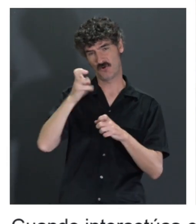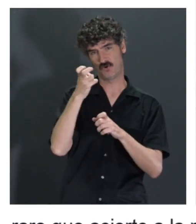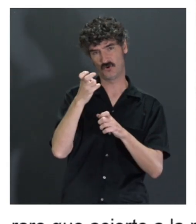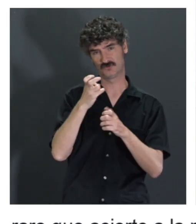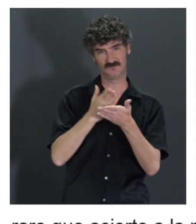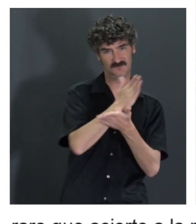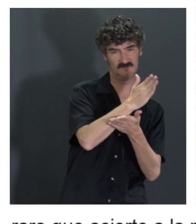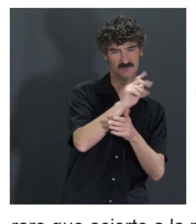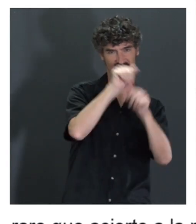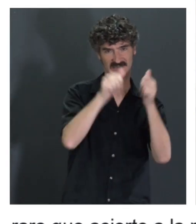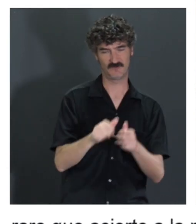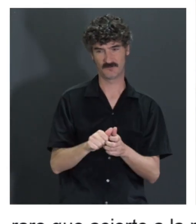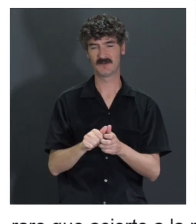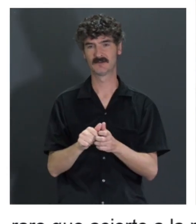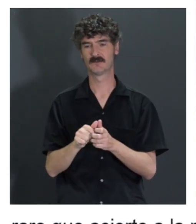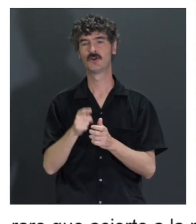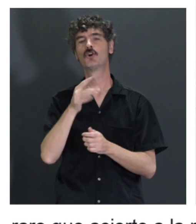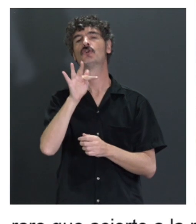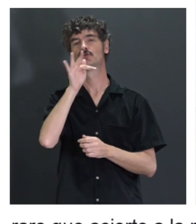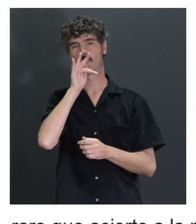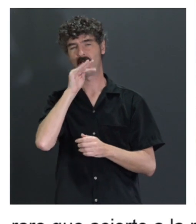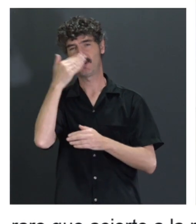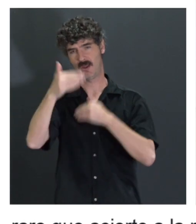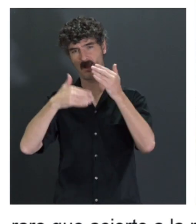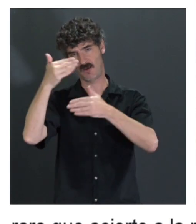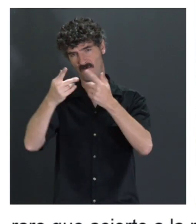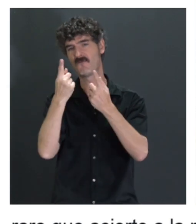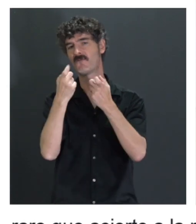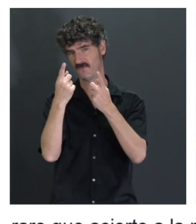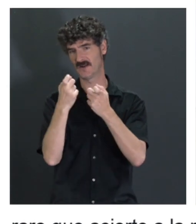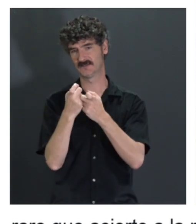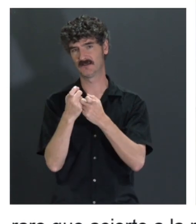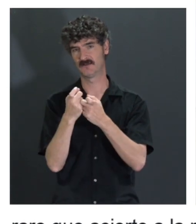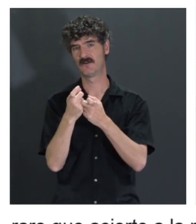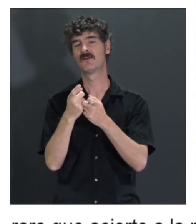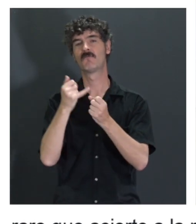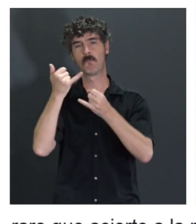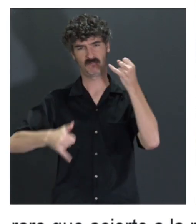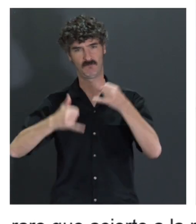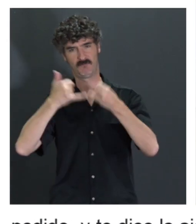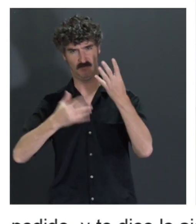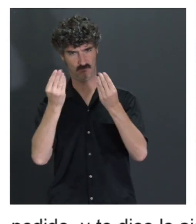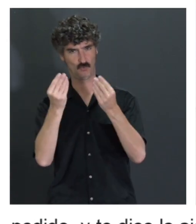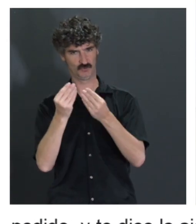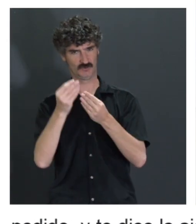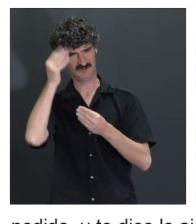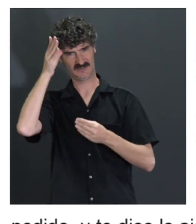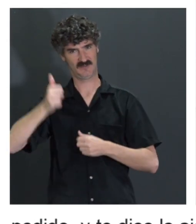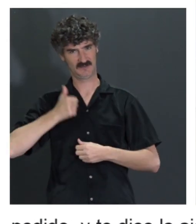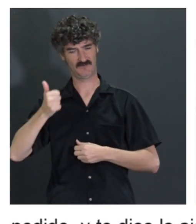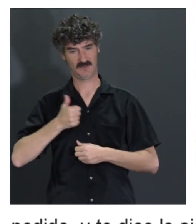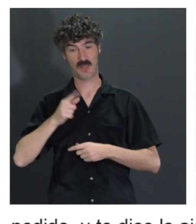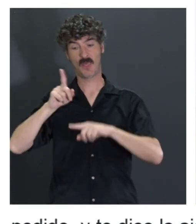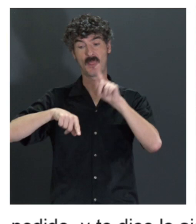es verdad, todavía hay mucho camino por recorrer y mete muchos gambazos y también depende de quién alimenta